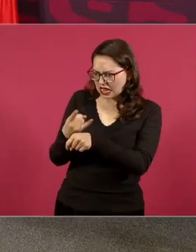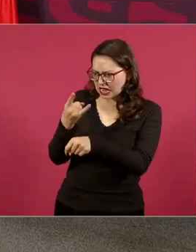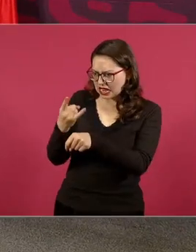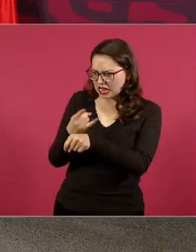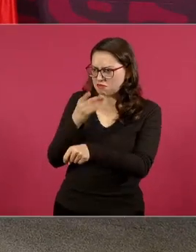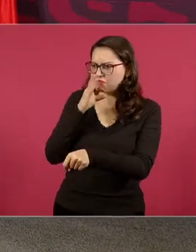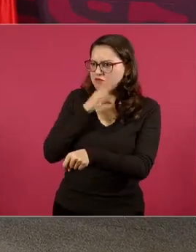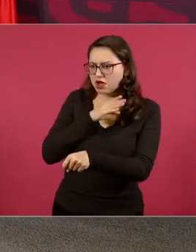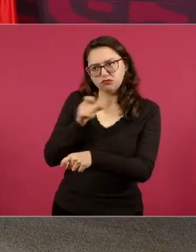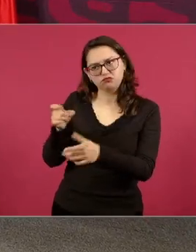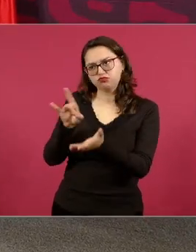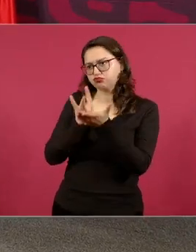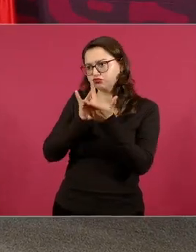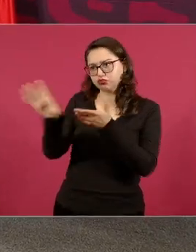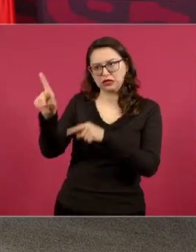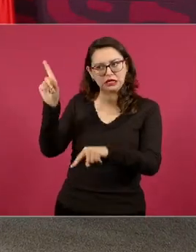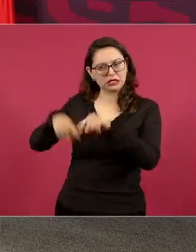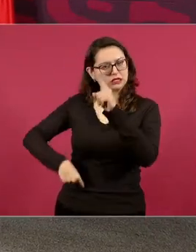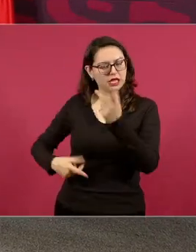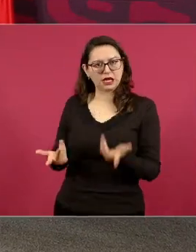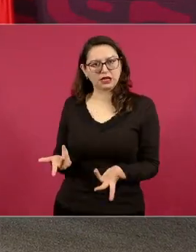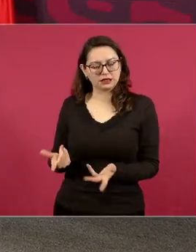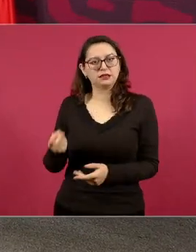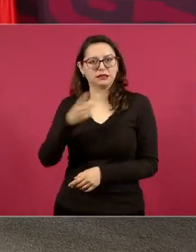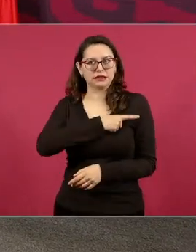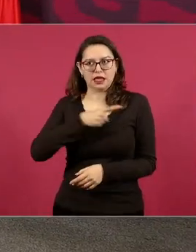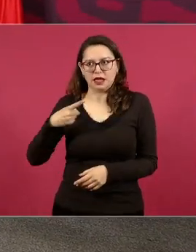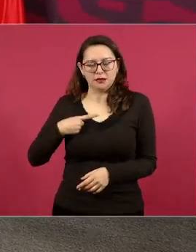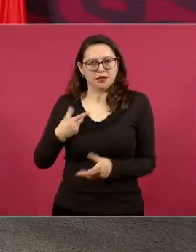también que exista un tribunal al interior del poder